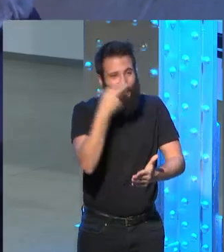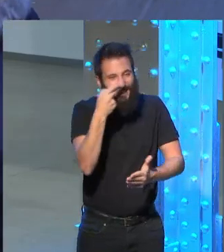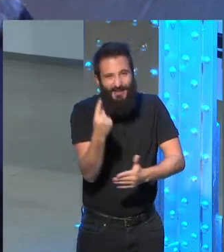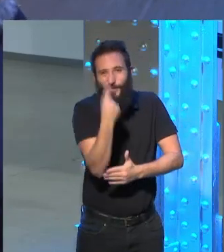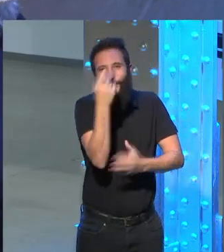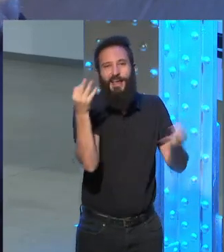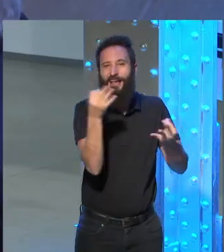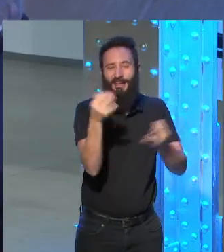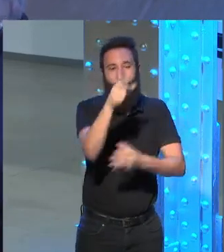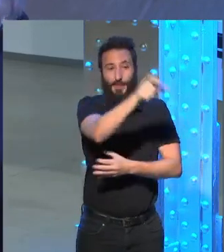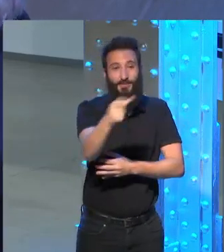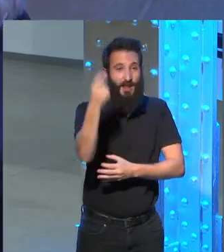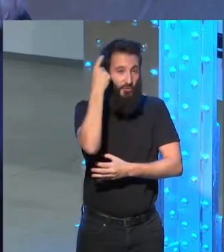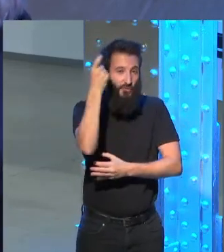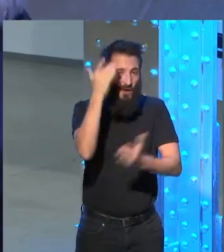estudiantes de literatura